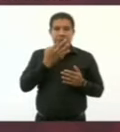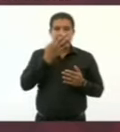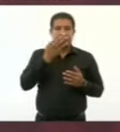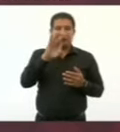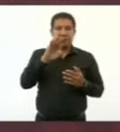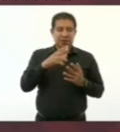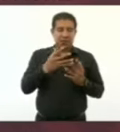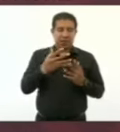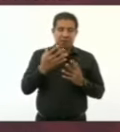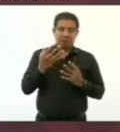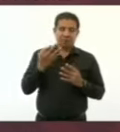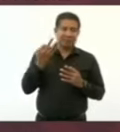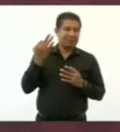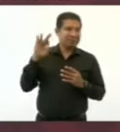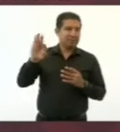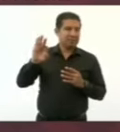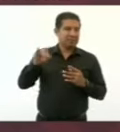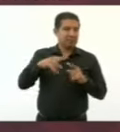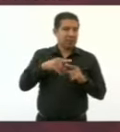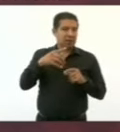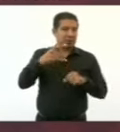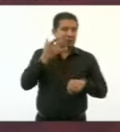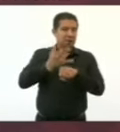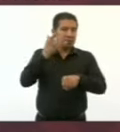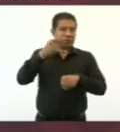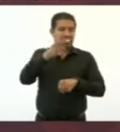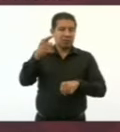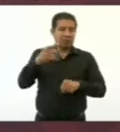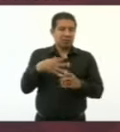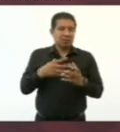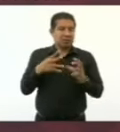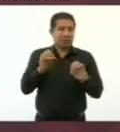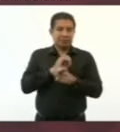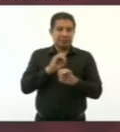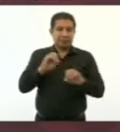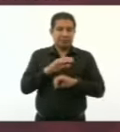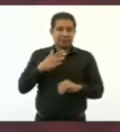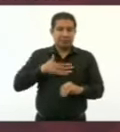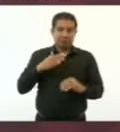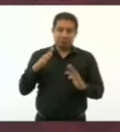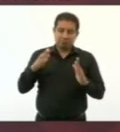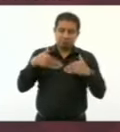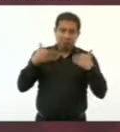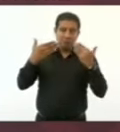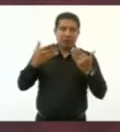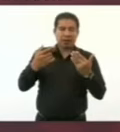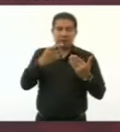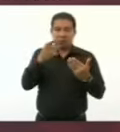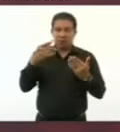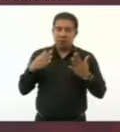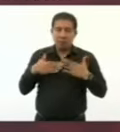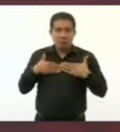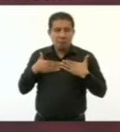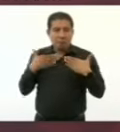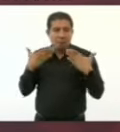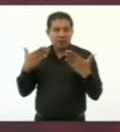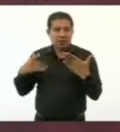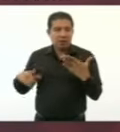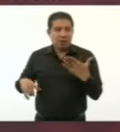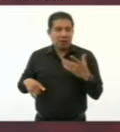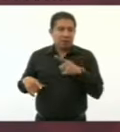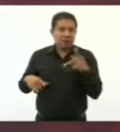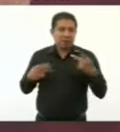al pueblo, no voy a traicionar la confianza que han depositado en mí. Nos costó mucho esfuerzo, mucho